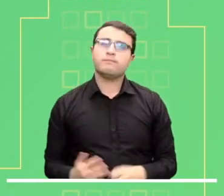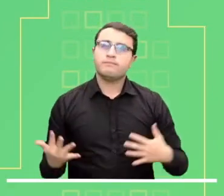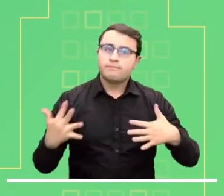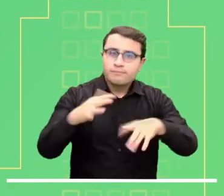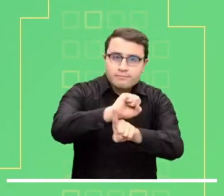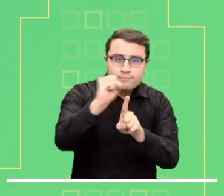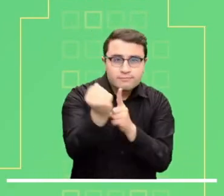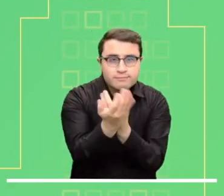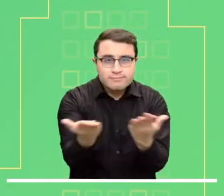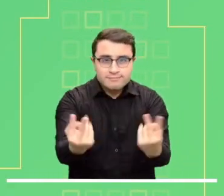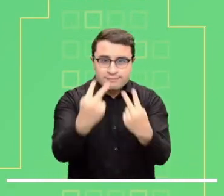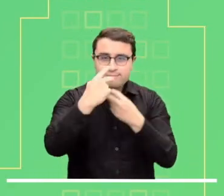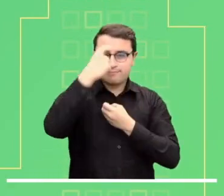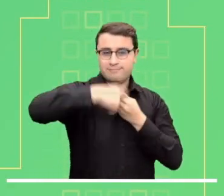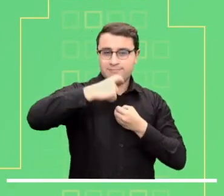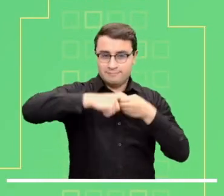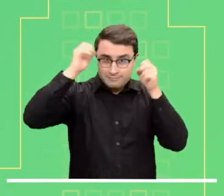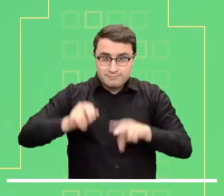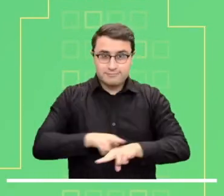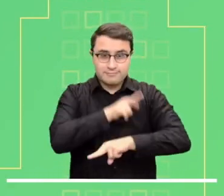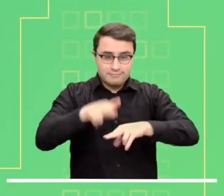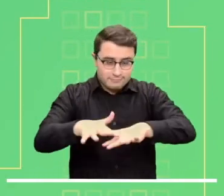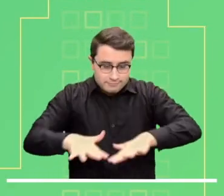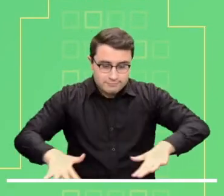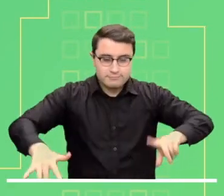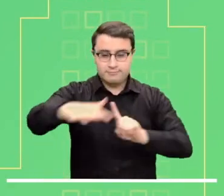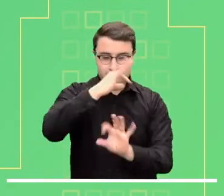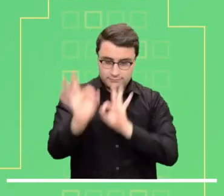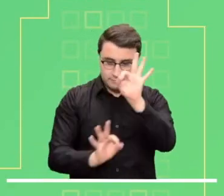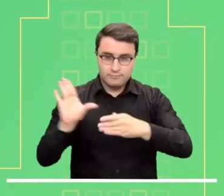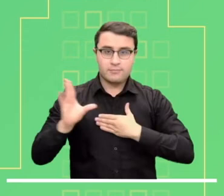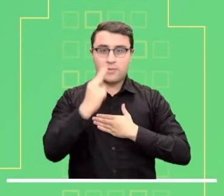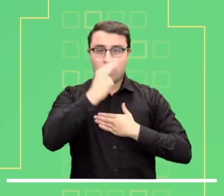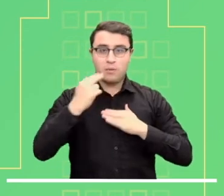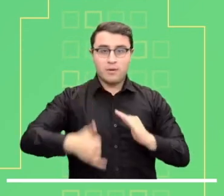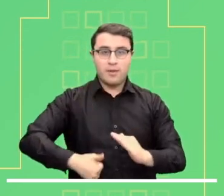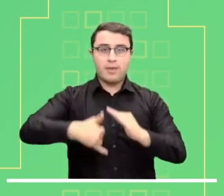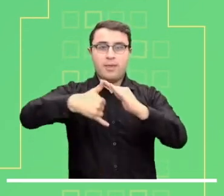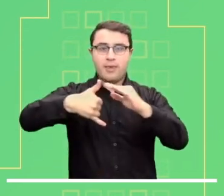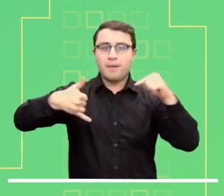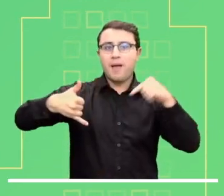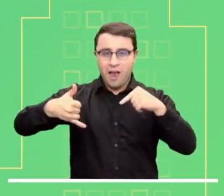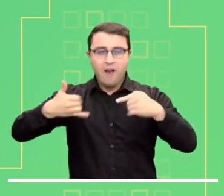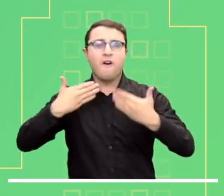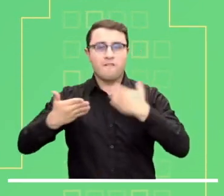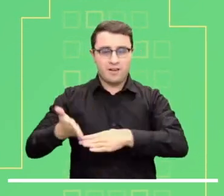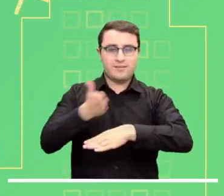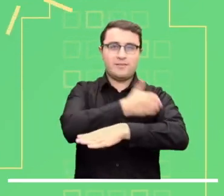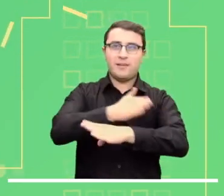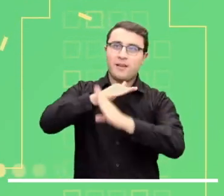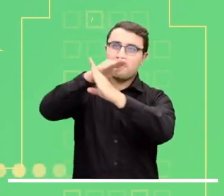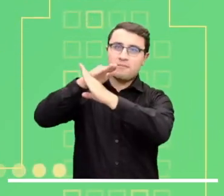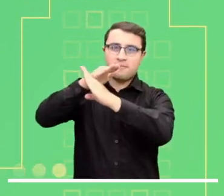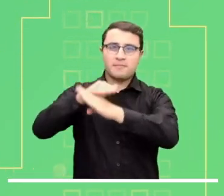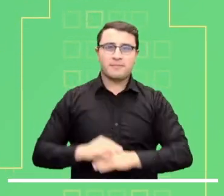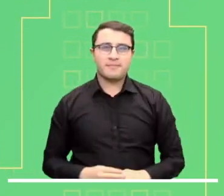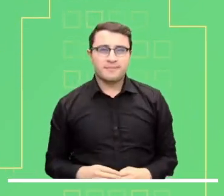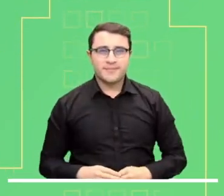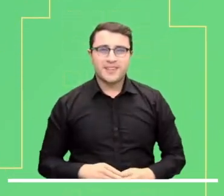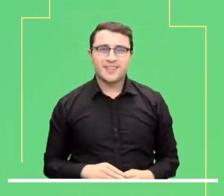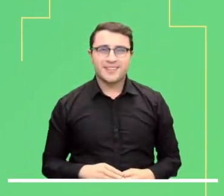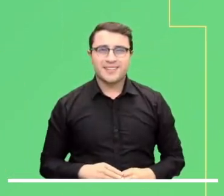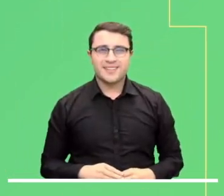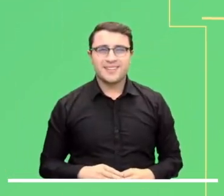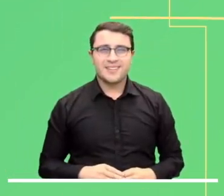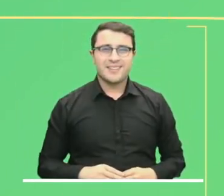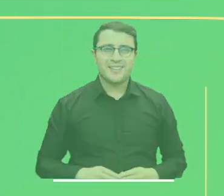velocidad del viento y la altura del oleaje en el oriente del área marítima del Caribe. Los esperamos en nuestras redes